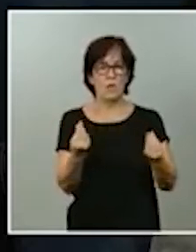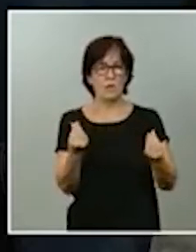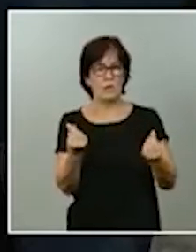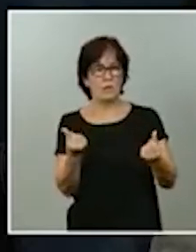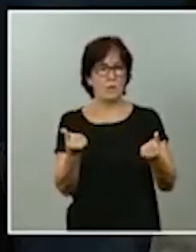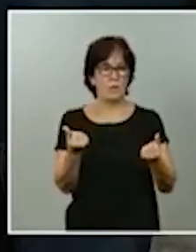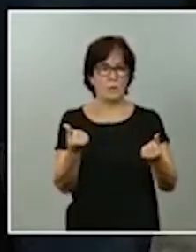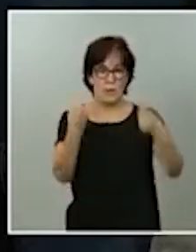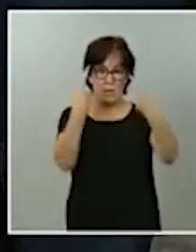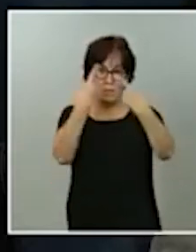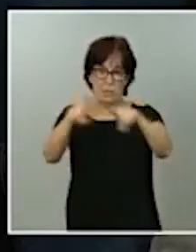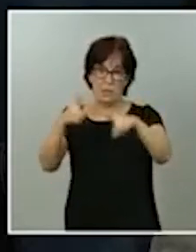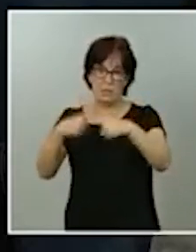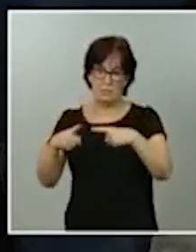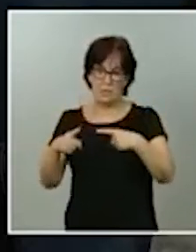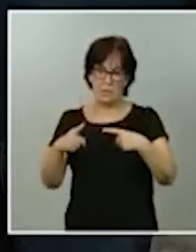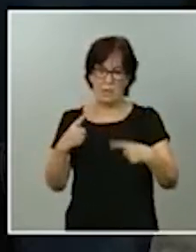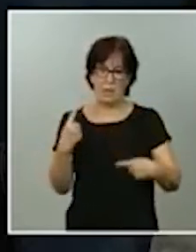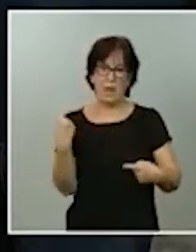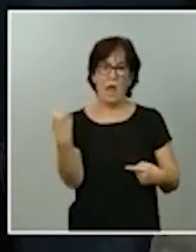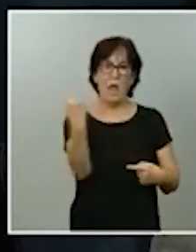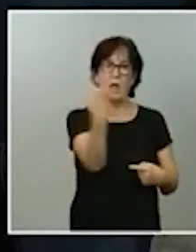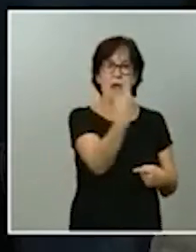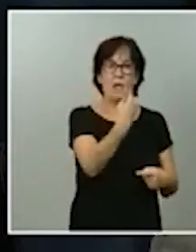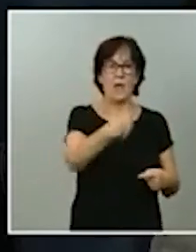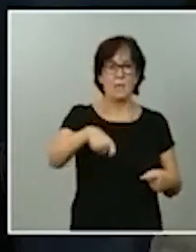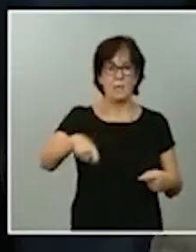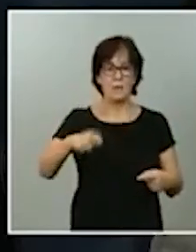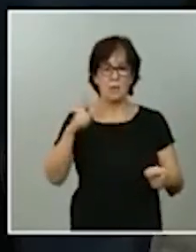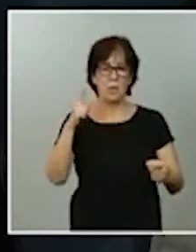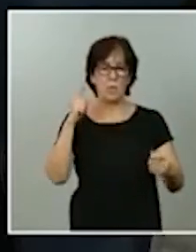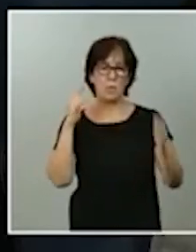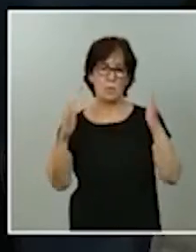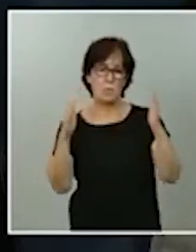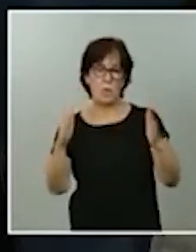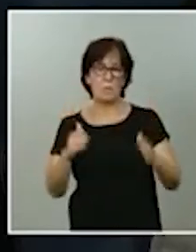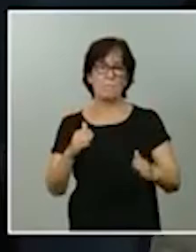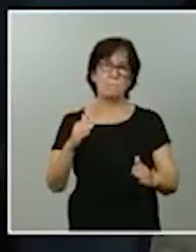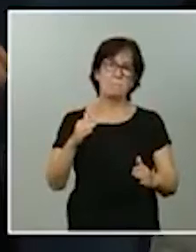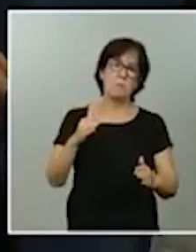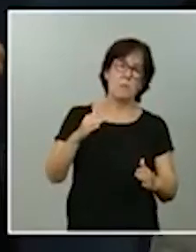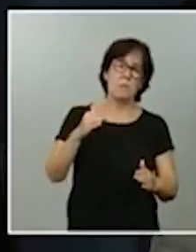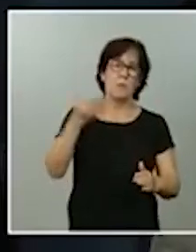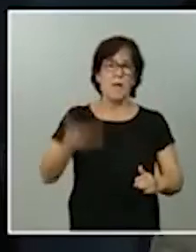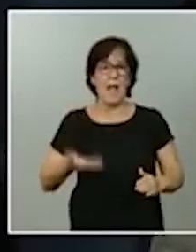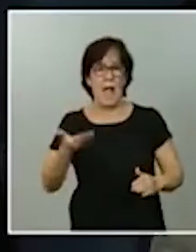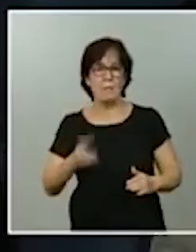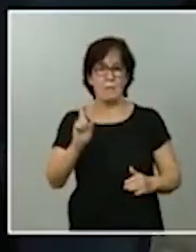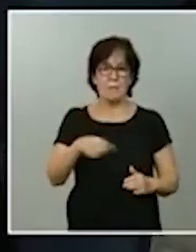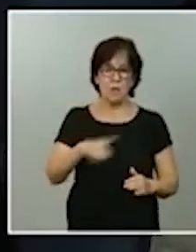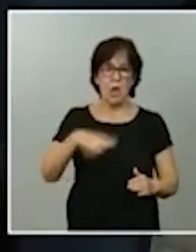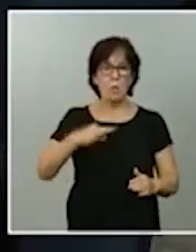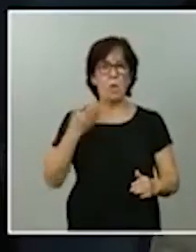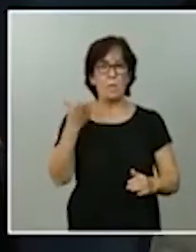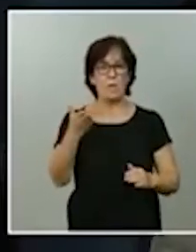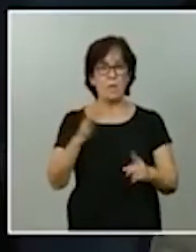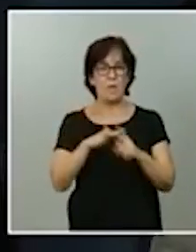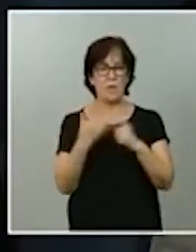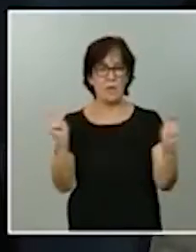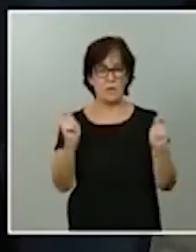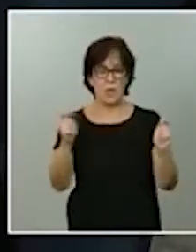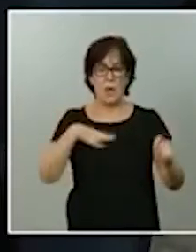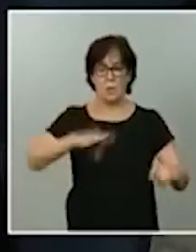distintas. O que cada presidente, en un momento de más o menos gravedad, puede pedir el estado de alarma y nos podemos encontrar